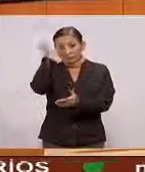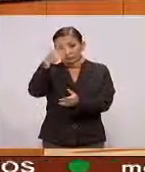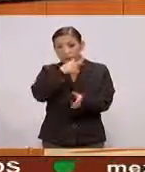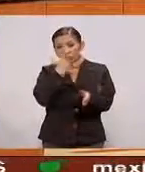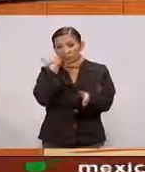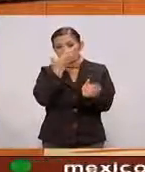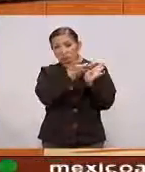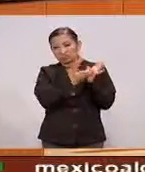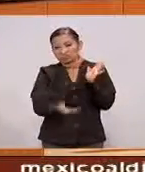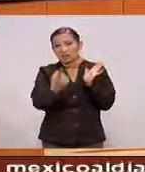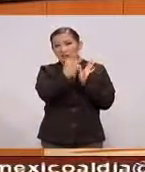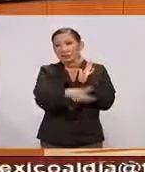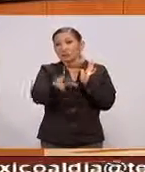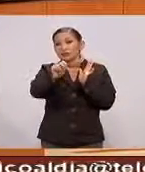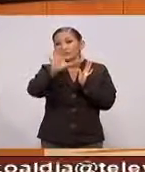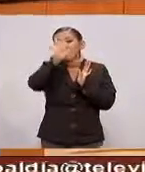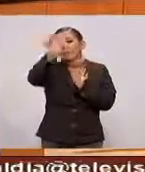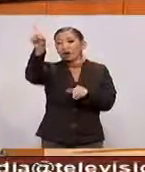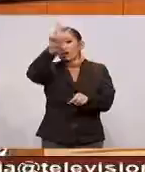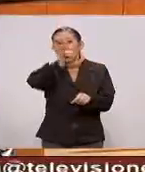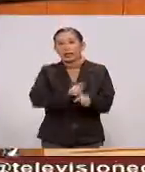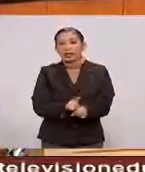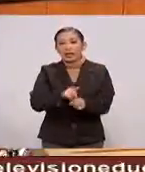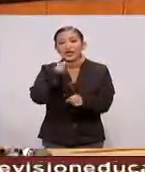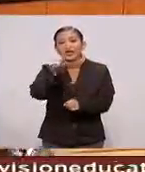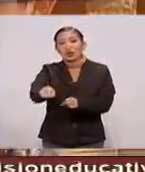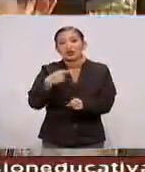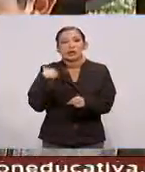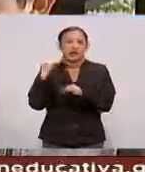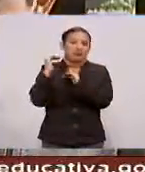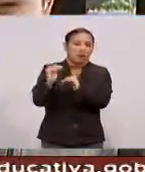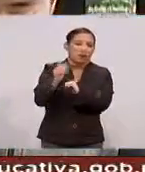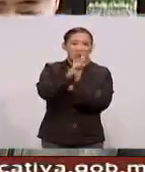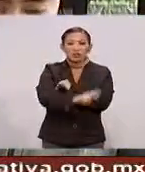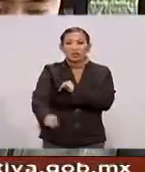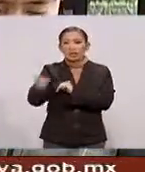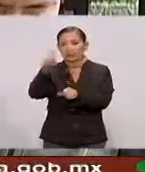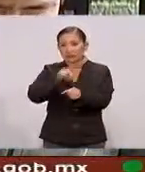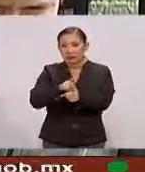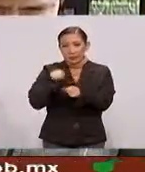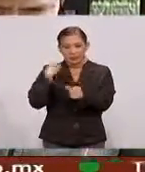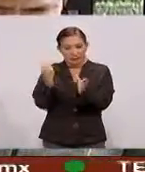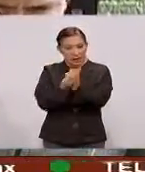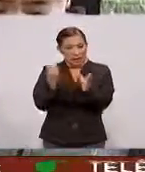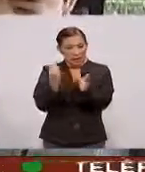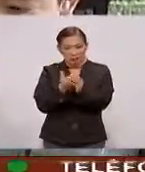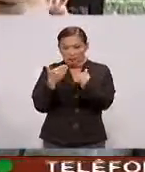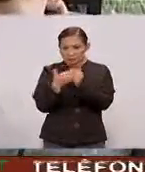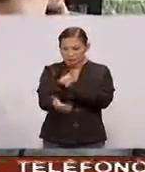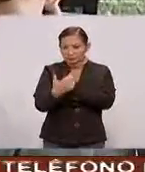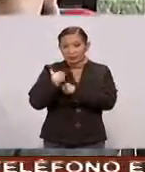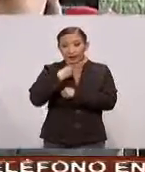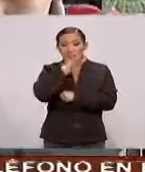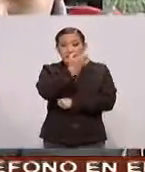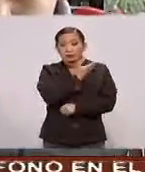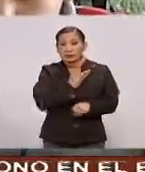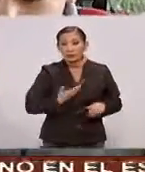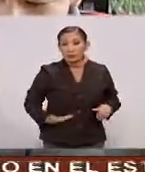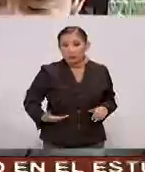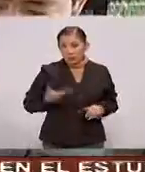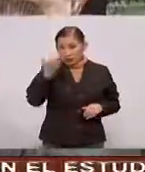duración mínima De 185 días Y una máxima De 200 días Efectivos de clases De acuerdo con el presidente